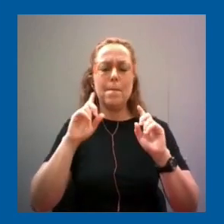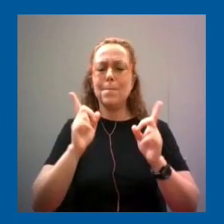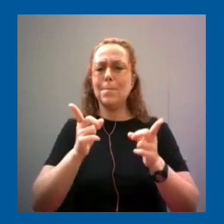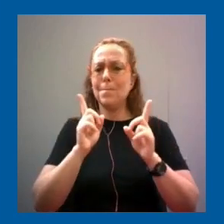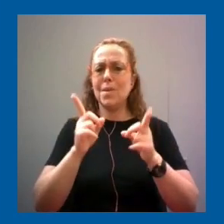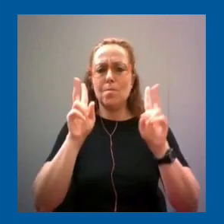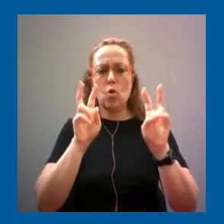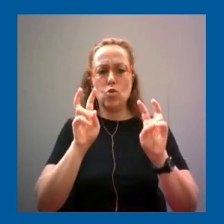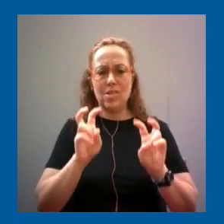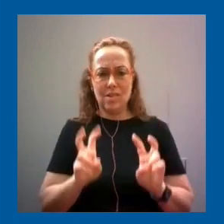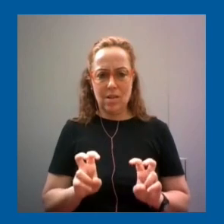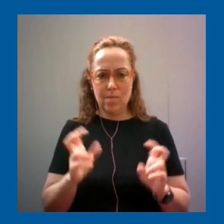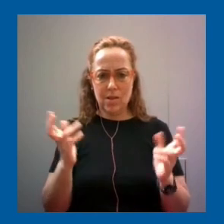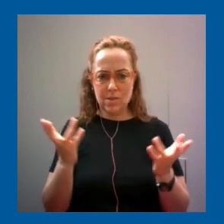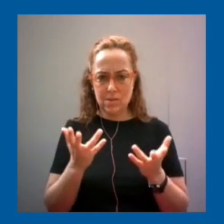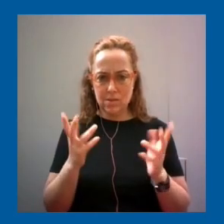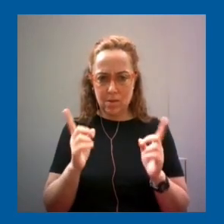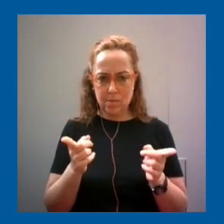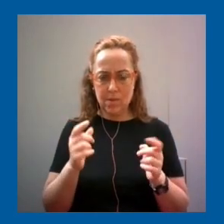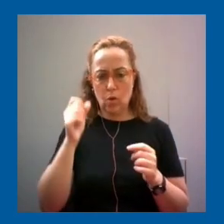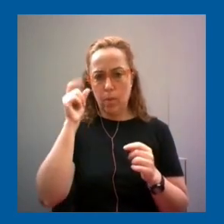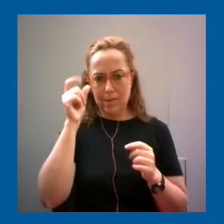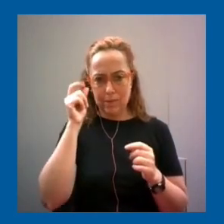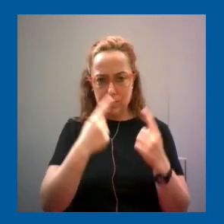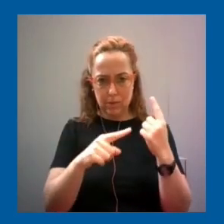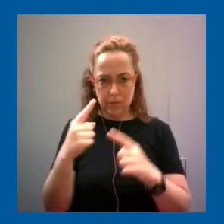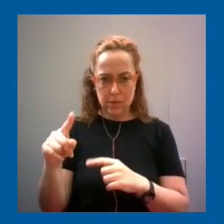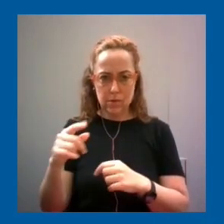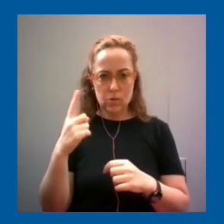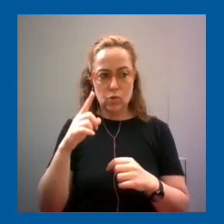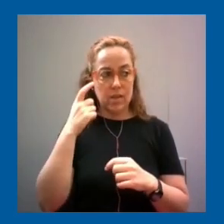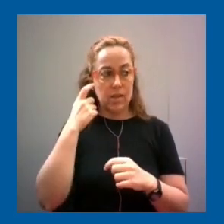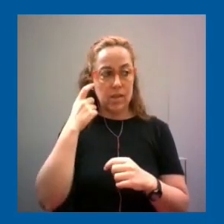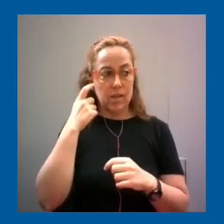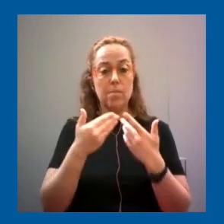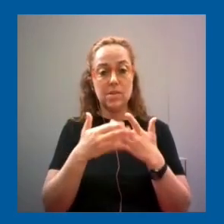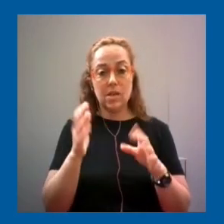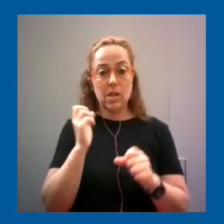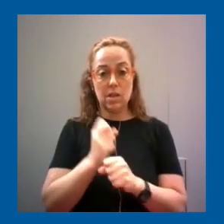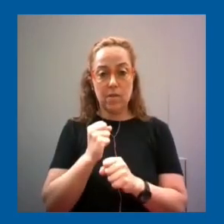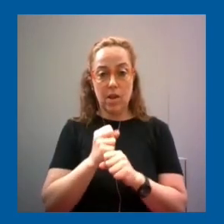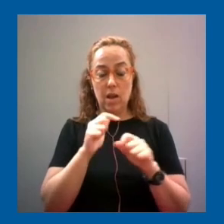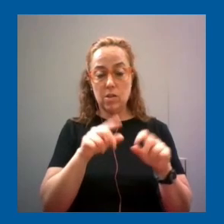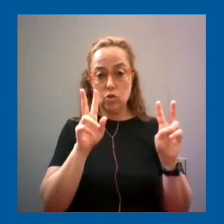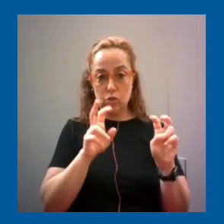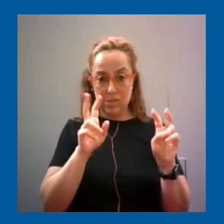empiezan a abordar desde estas competencias y la idea es comenzar a trabajar todos estos temas de ciencia de la computación